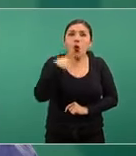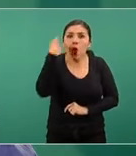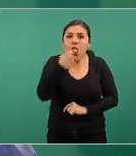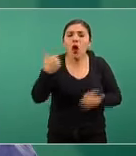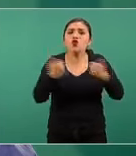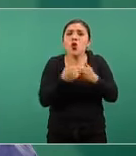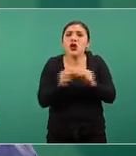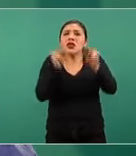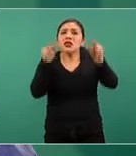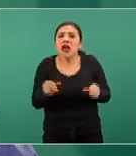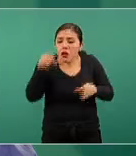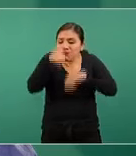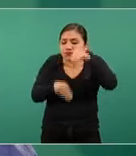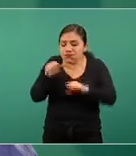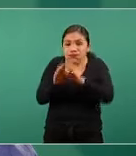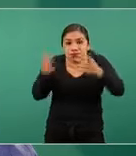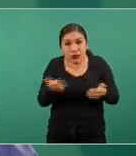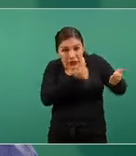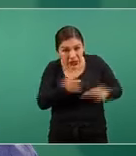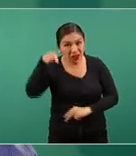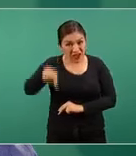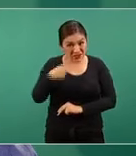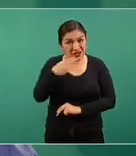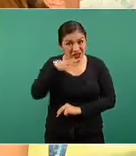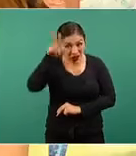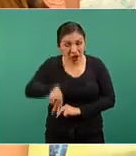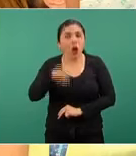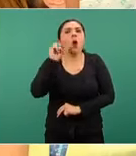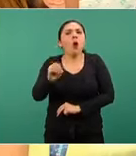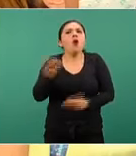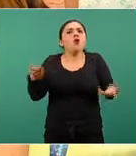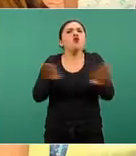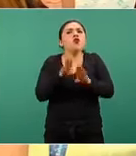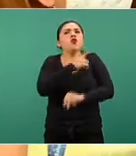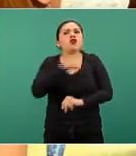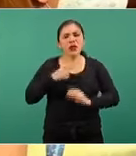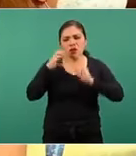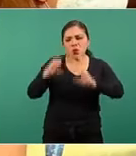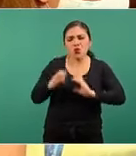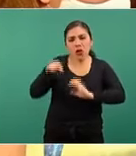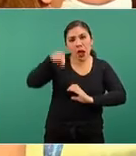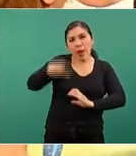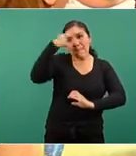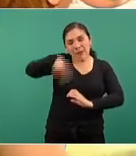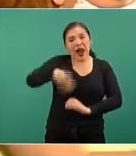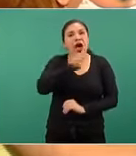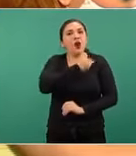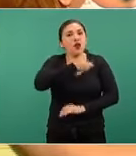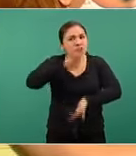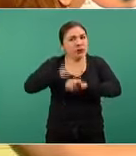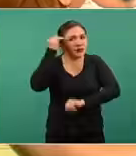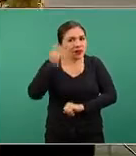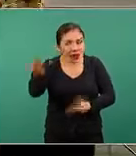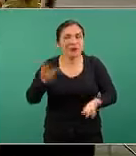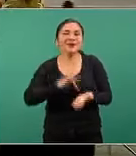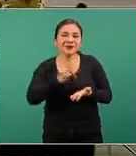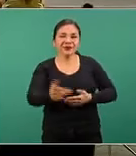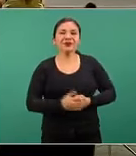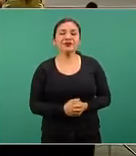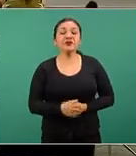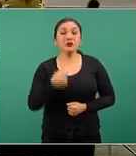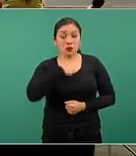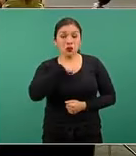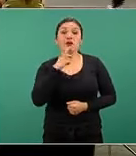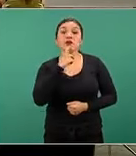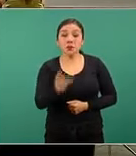una hielera. ¿Esas vacunas sirven o qué se tiene que hacer precisamente para conservarlas? Muchas gracias. Contesto su